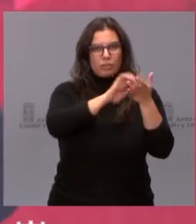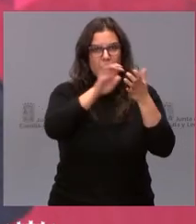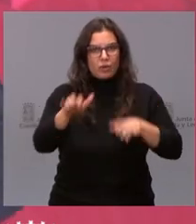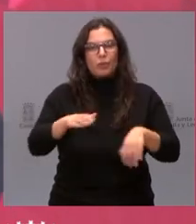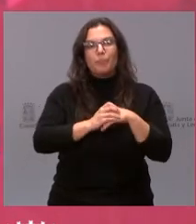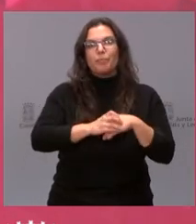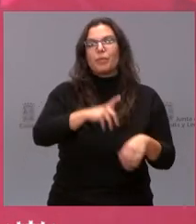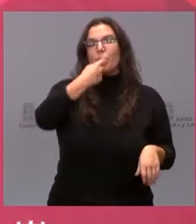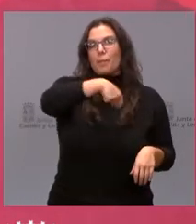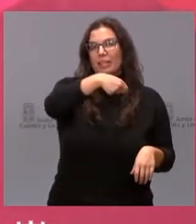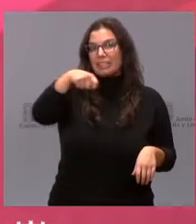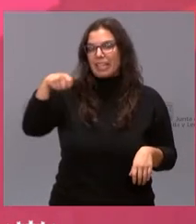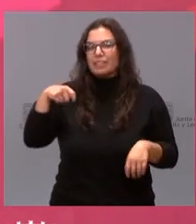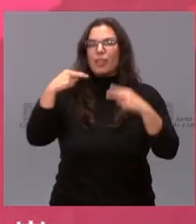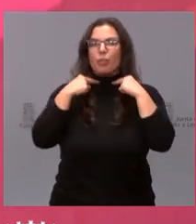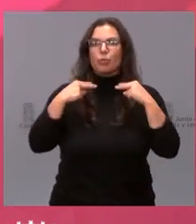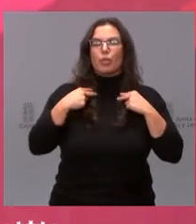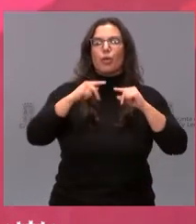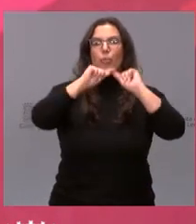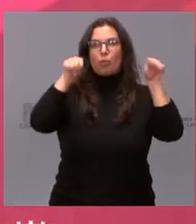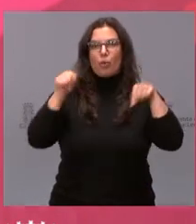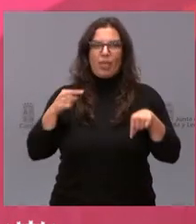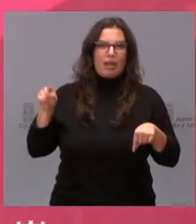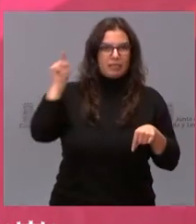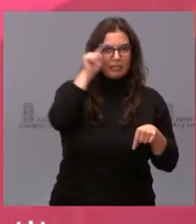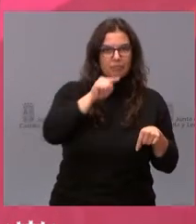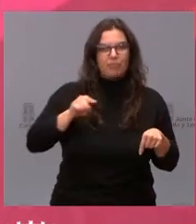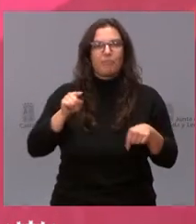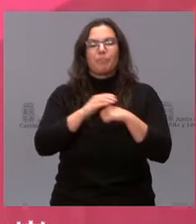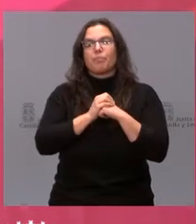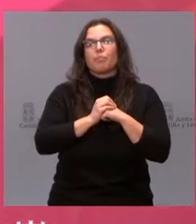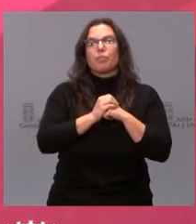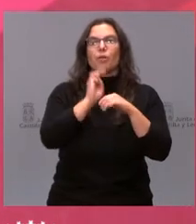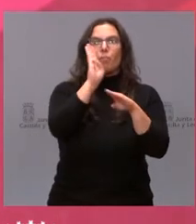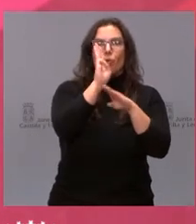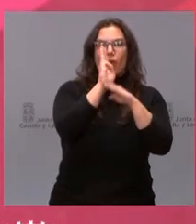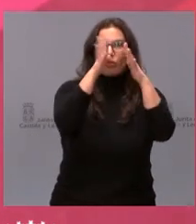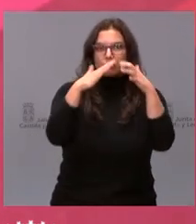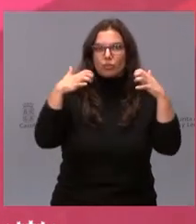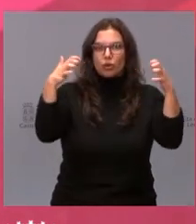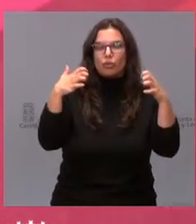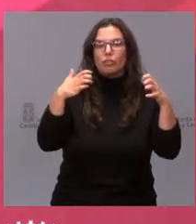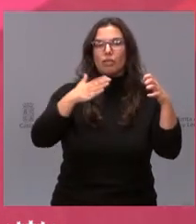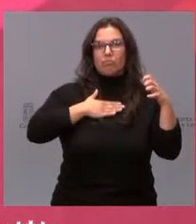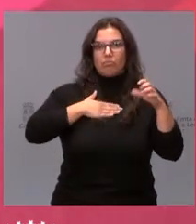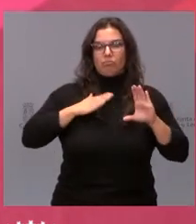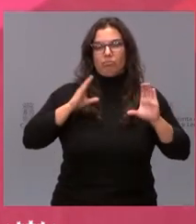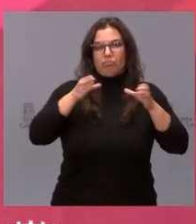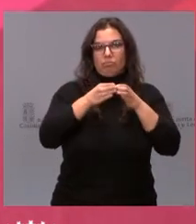presidentes de las distintas diputaciones provinciales de Castilla y León, procuradores en cortes de la provincia de Soria,